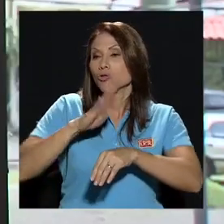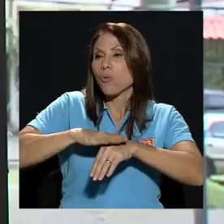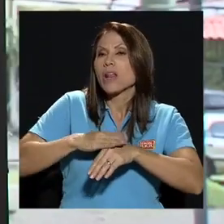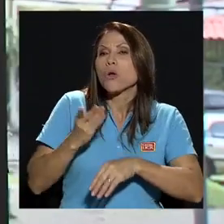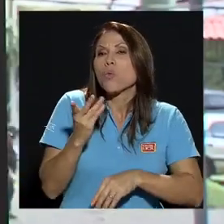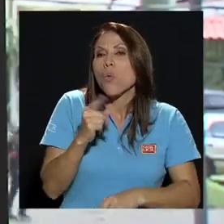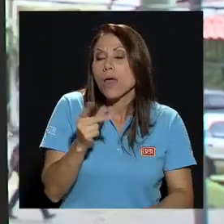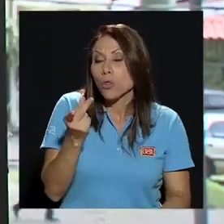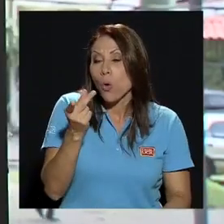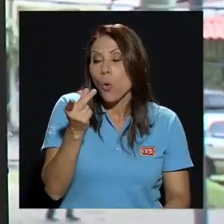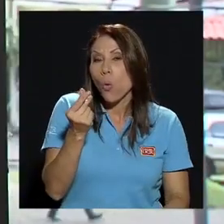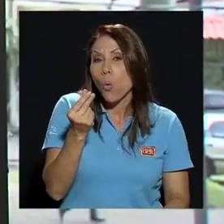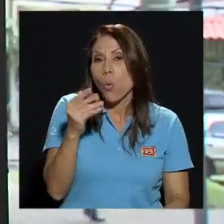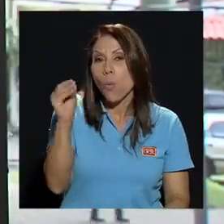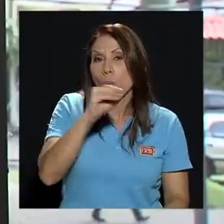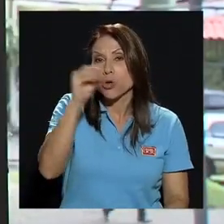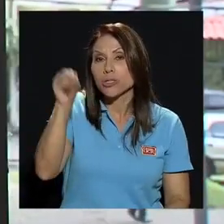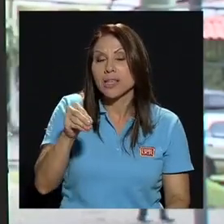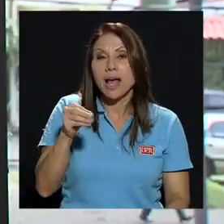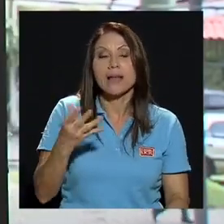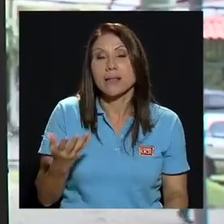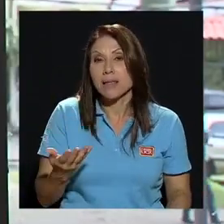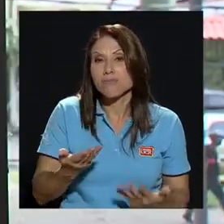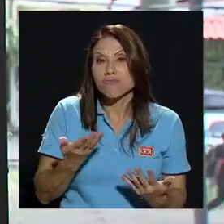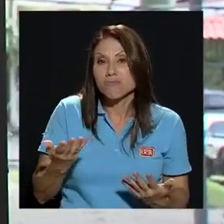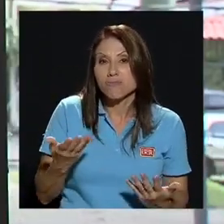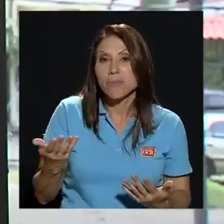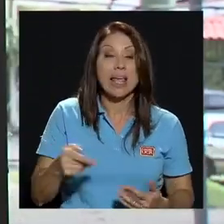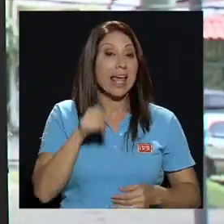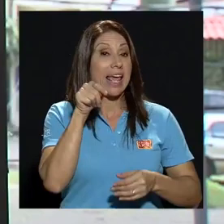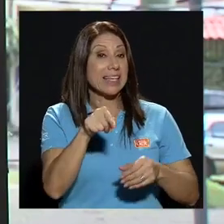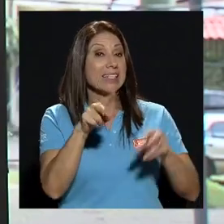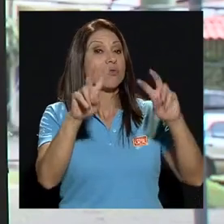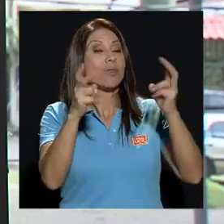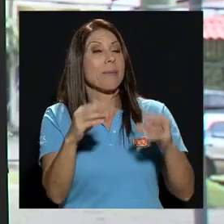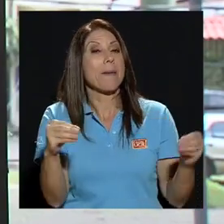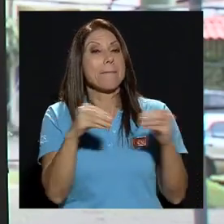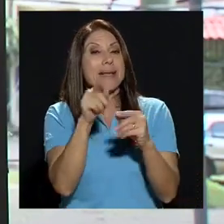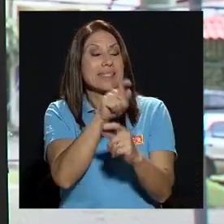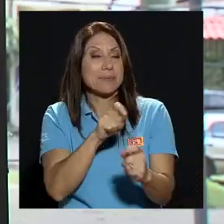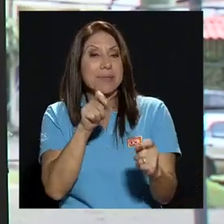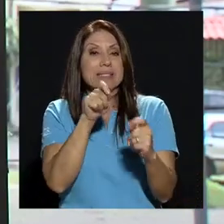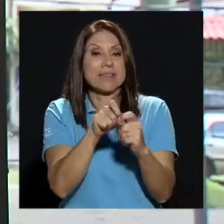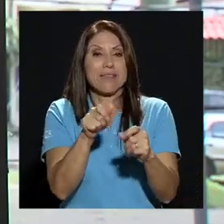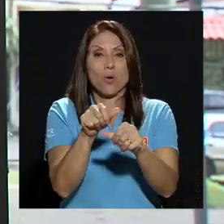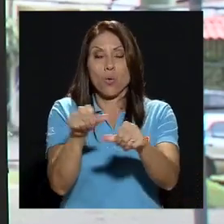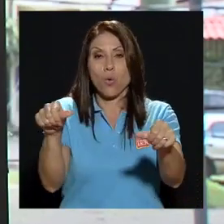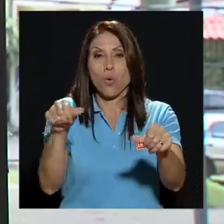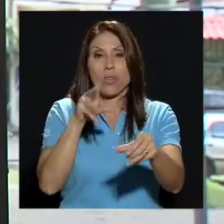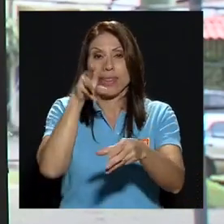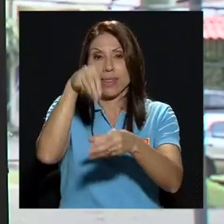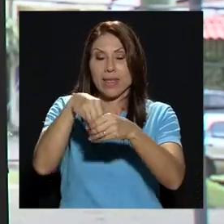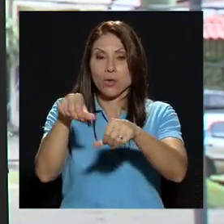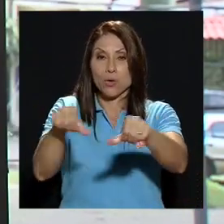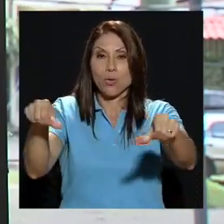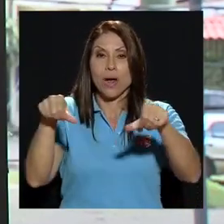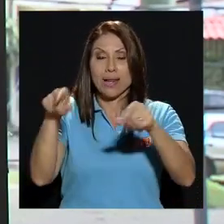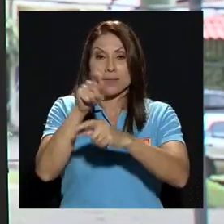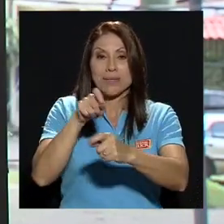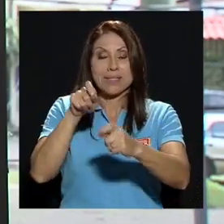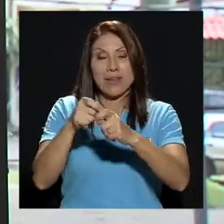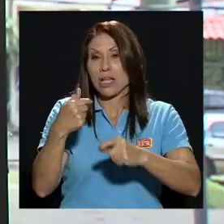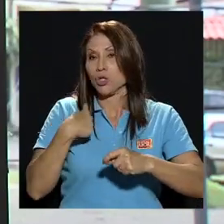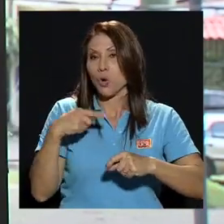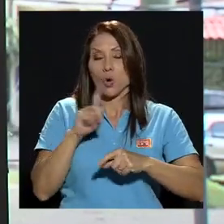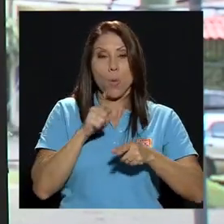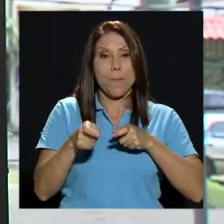Ese es un tema más específico todavía de un área muy específica que no manejo pero hay algo que vuelve a salir a lo mismo